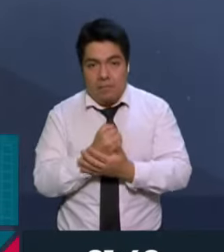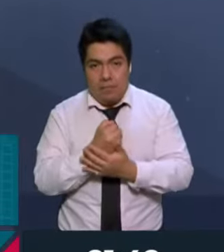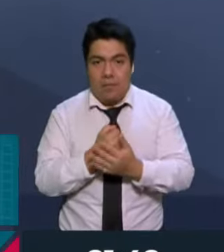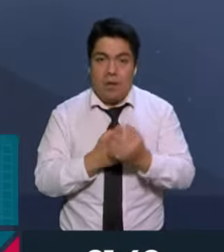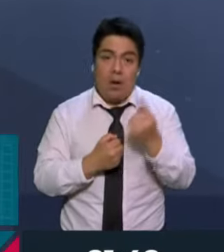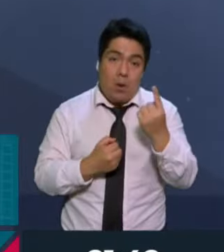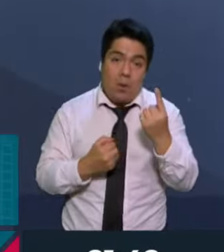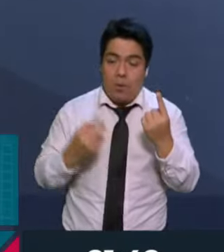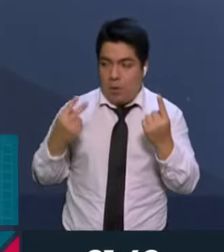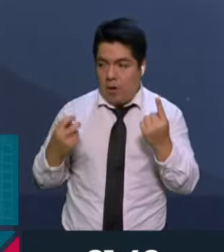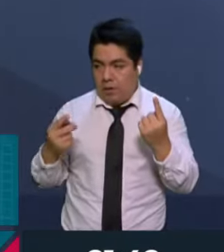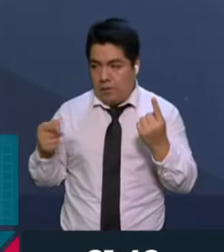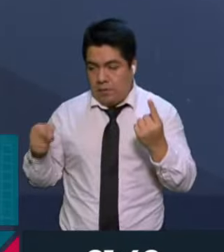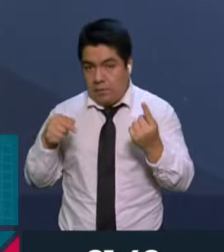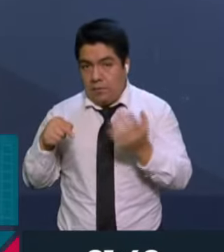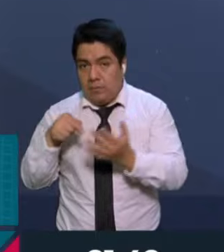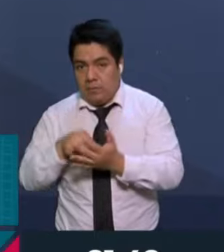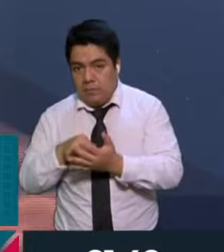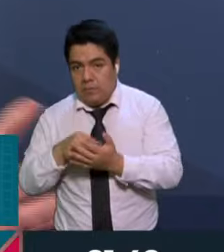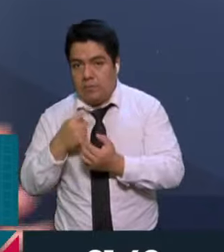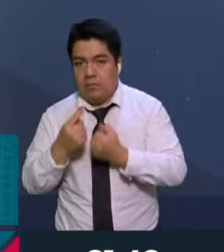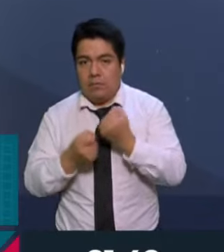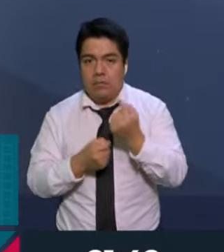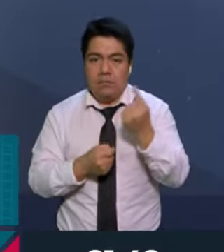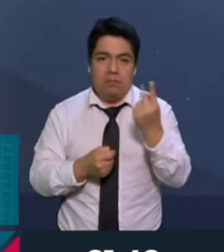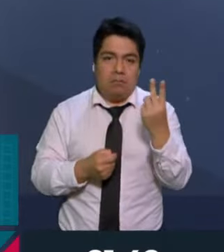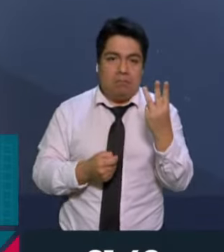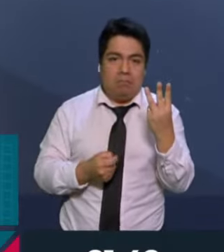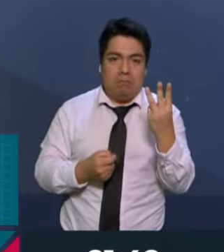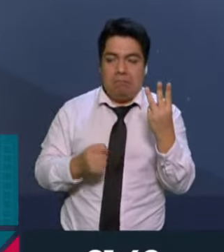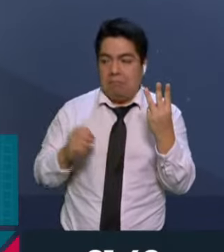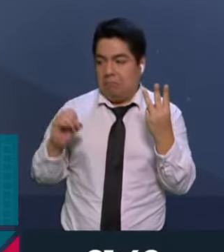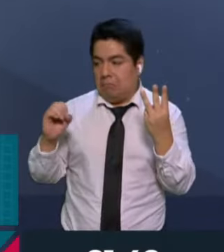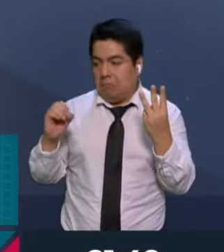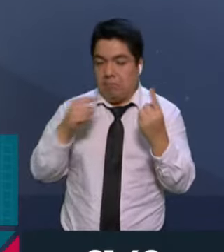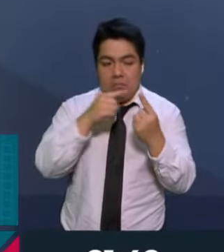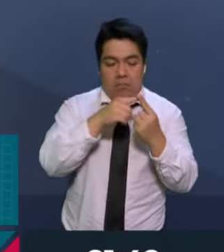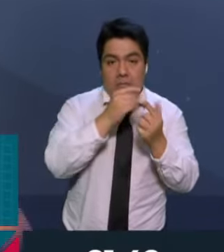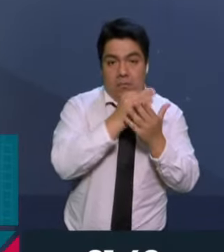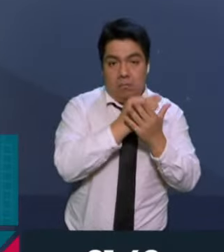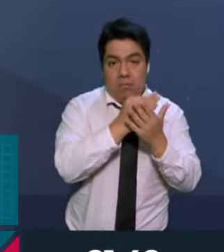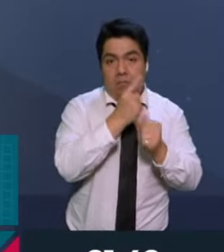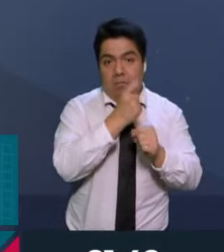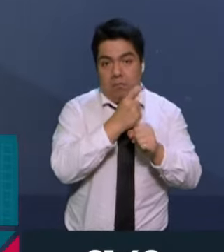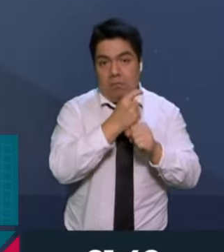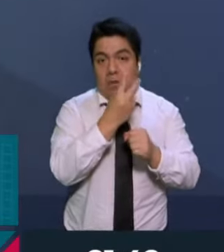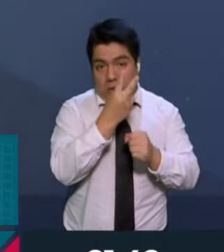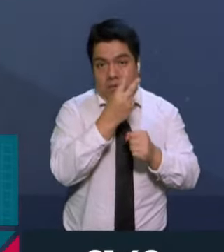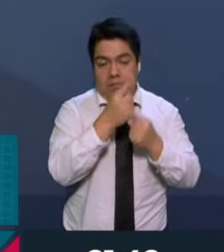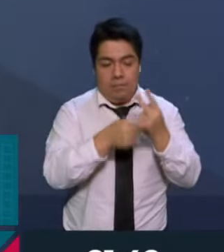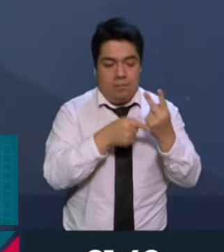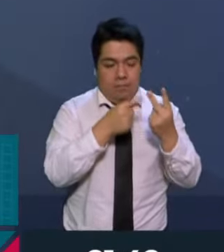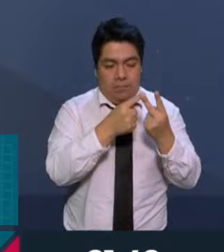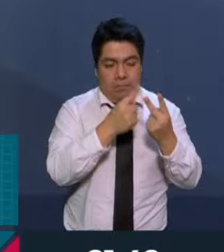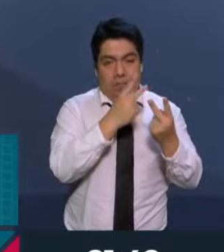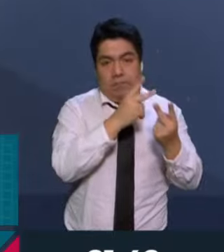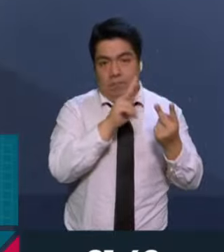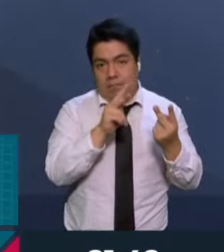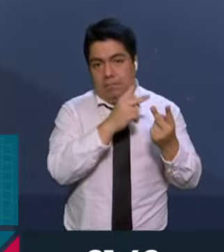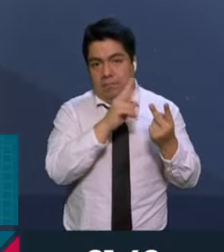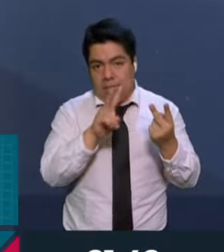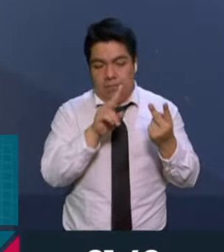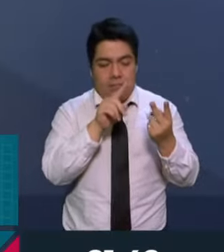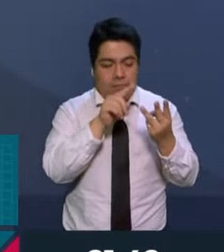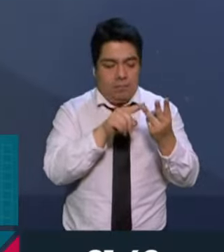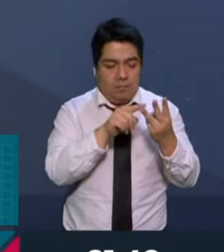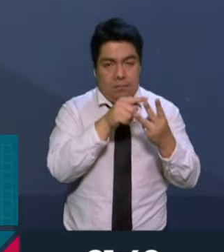al que queda en segundo lugar. Pues hay entidades donde logramos el 3-0. Es decir, Morena quedó en el primer lugar y se llevó dos. Y el verde o el PT quedaron en